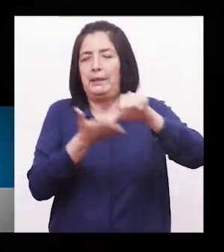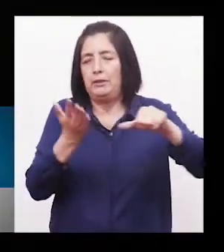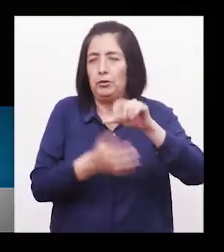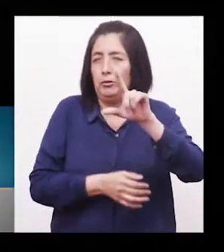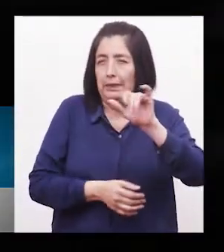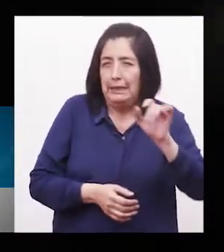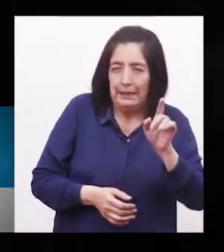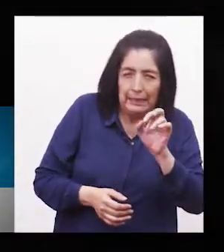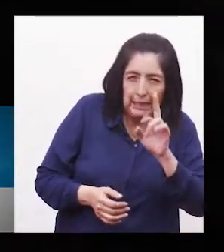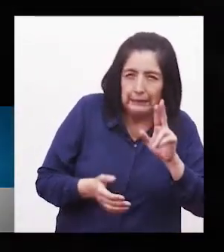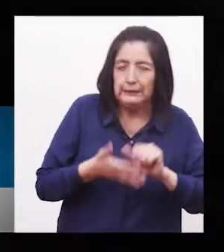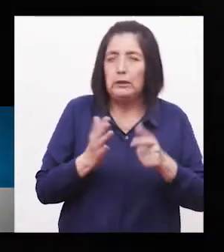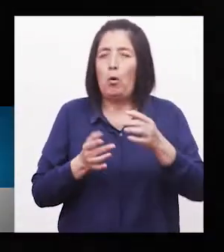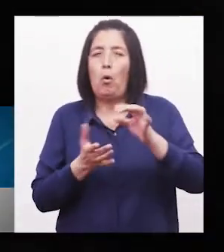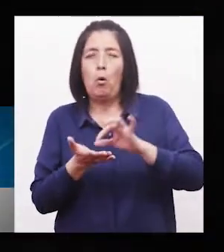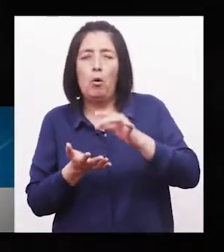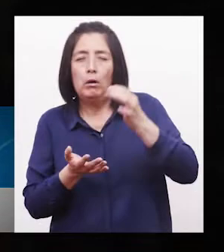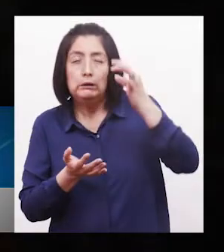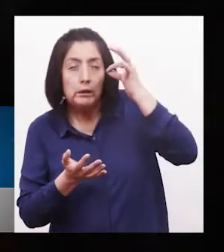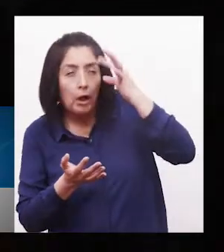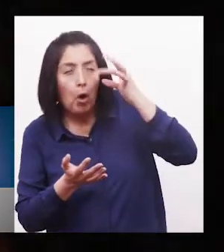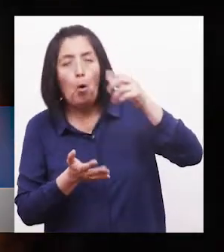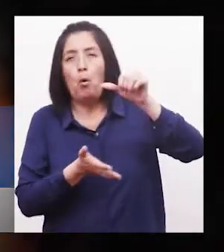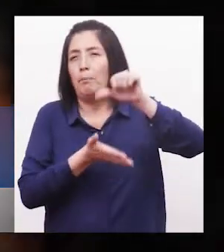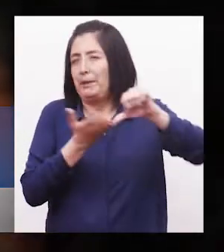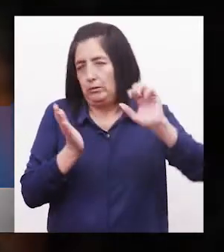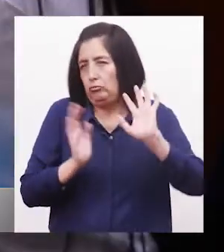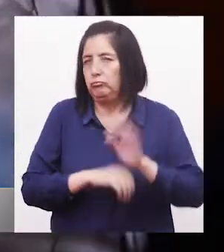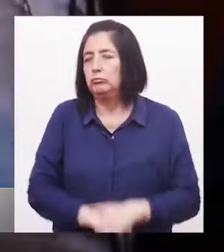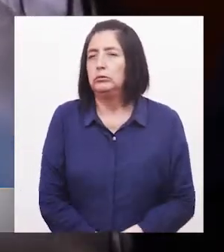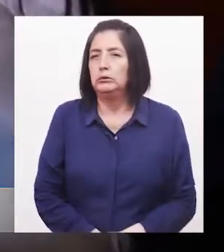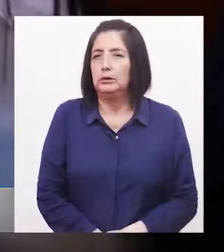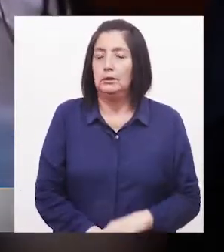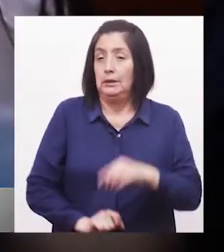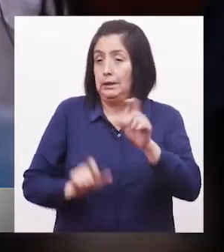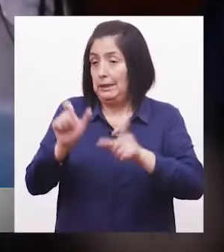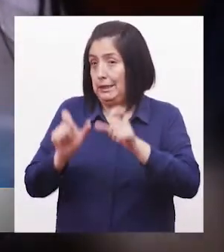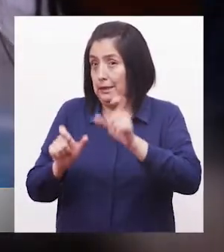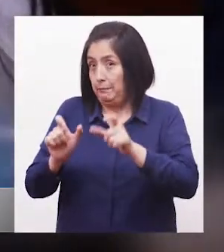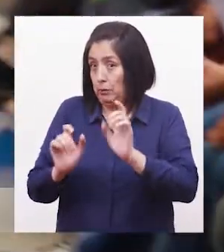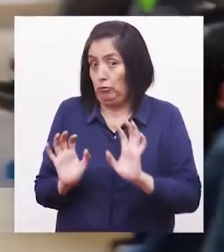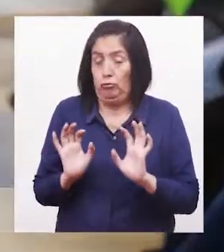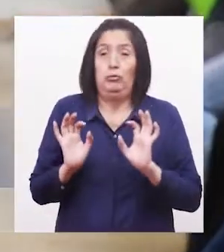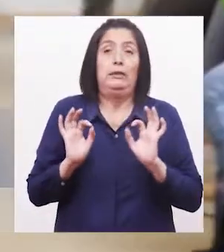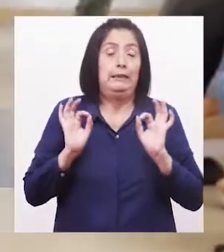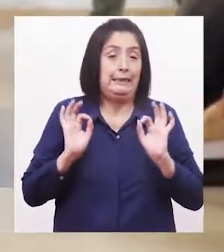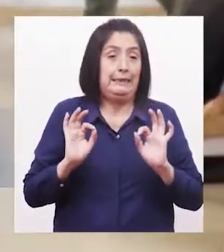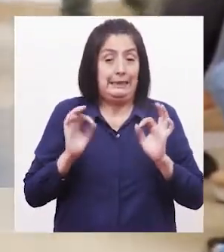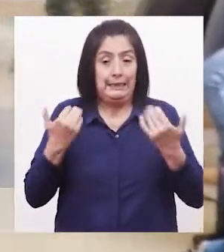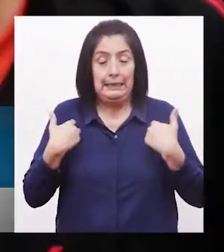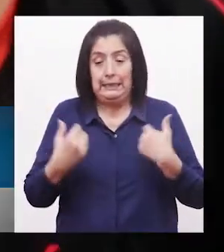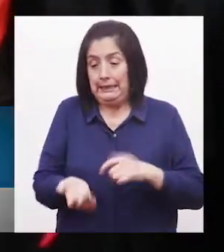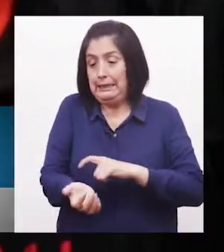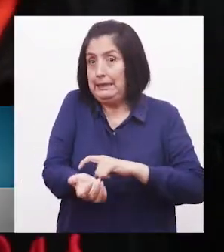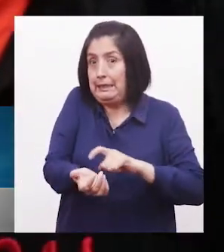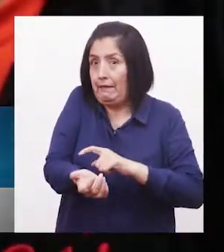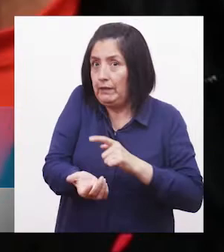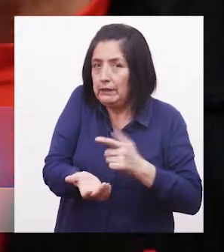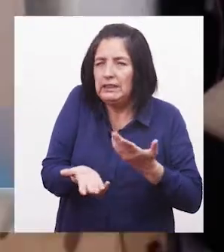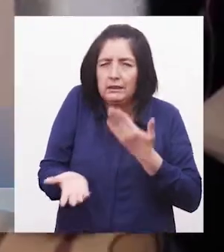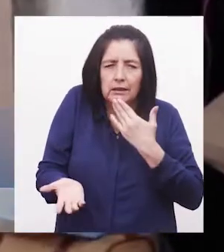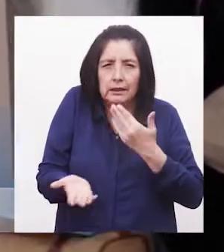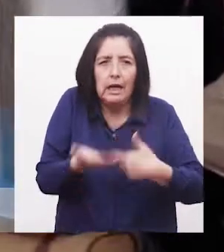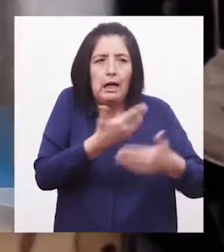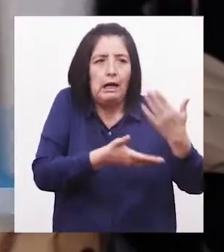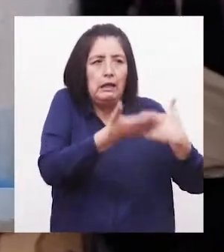o medicamentos dentro del ojo o cirugías Las personas con alto riesgo de padecer diabetes son aquellas que tienen